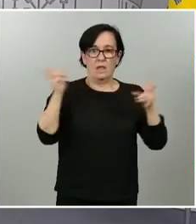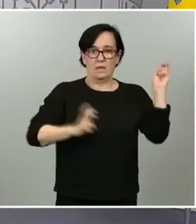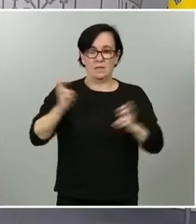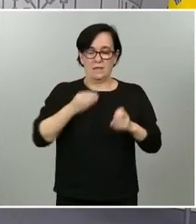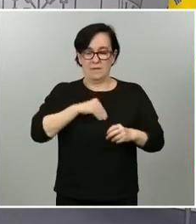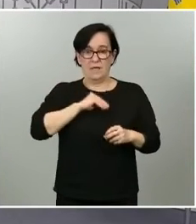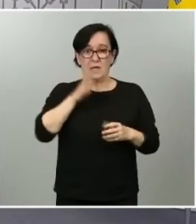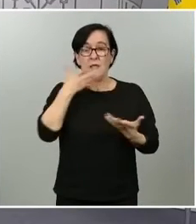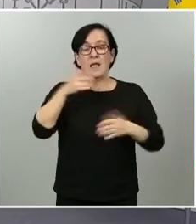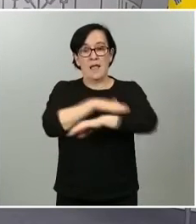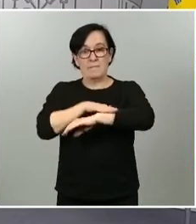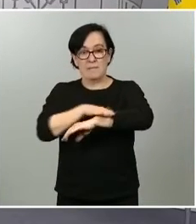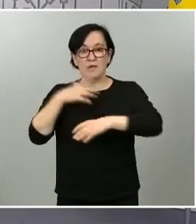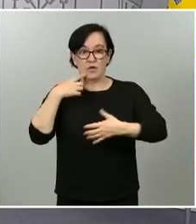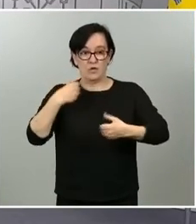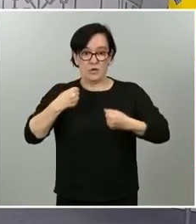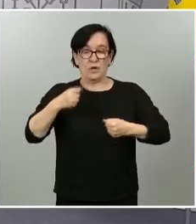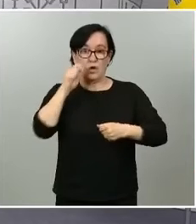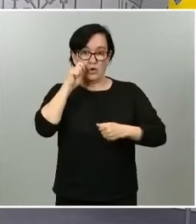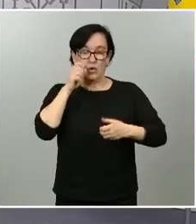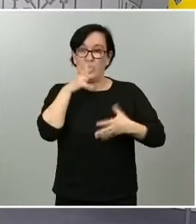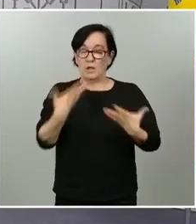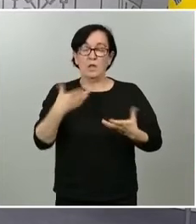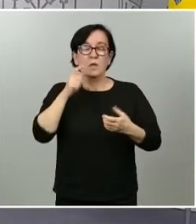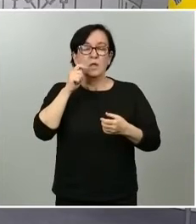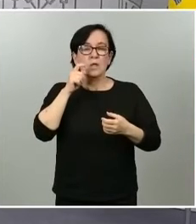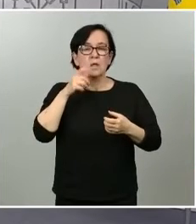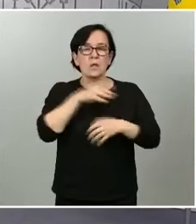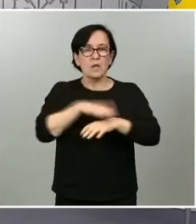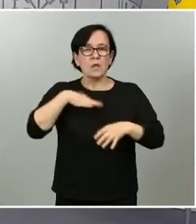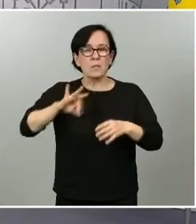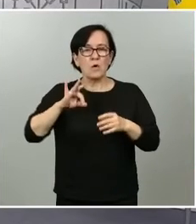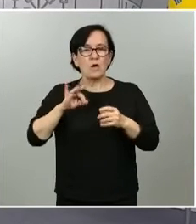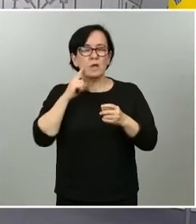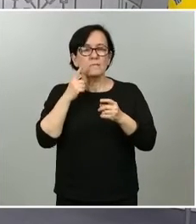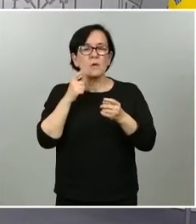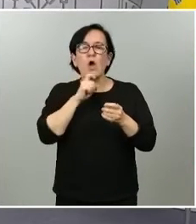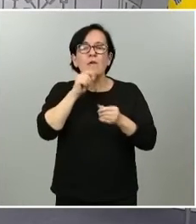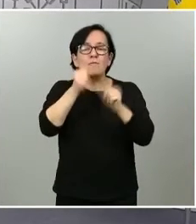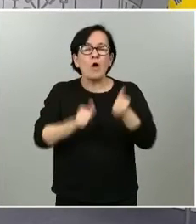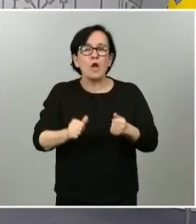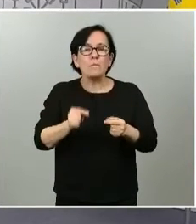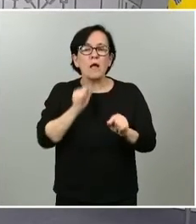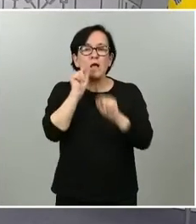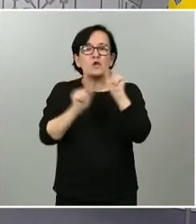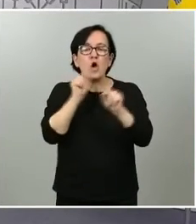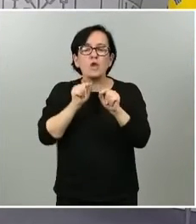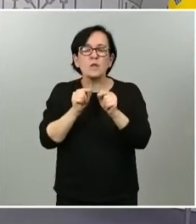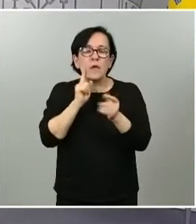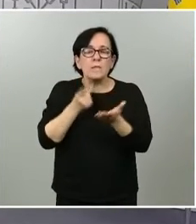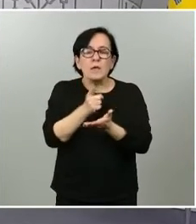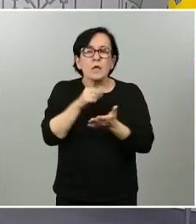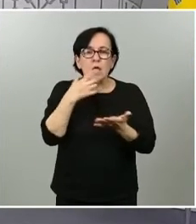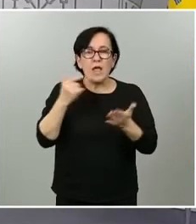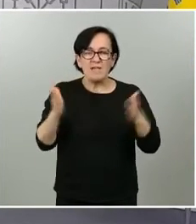Illa, nos gustaría saber si considera efectible efectuar el rastreo de contagios para tener controlada la expansión del virus en la fase 1.